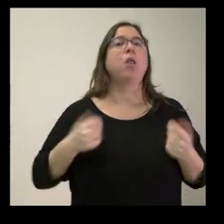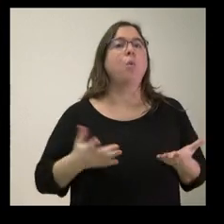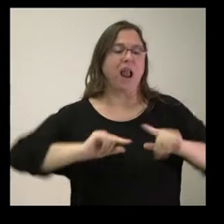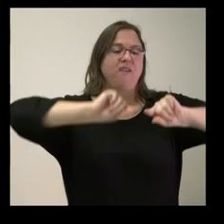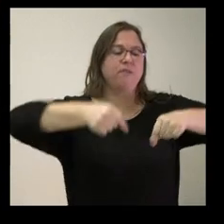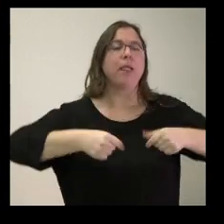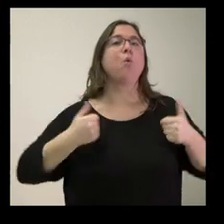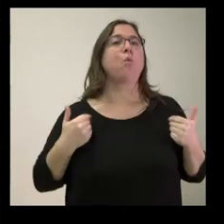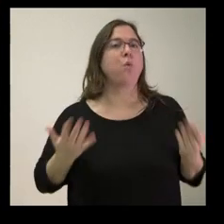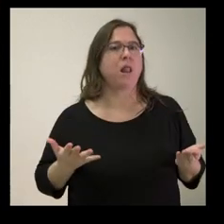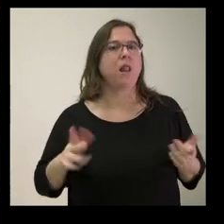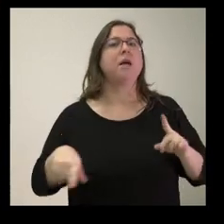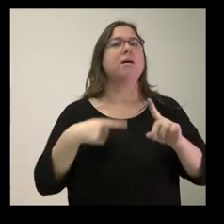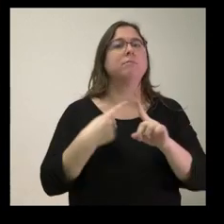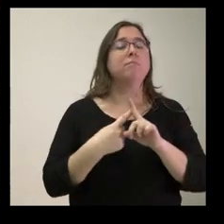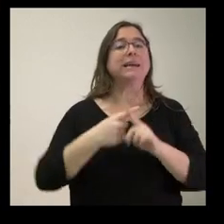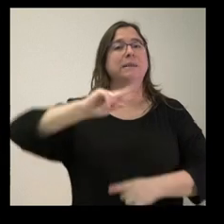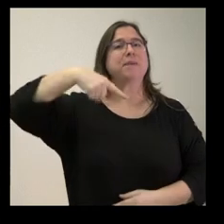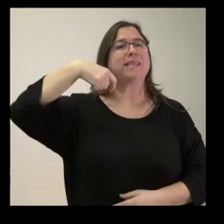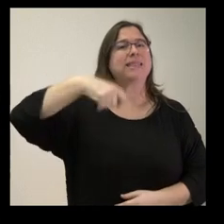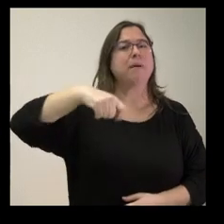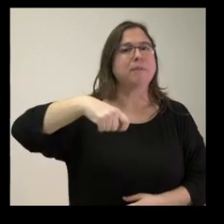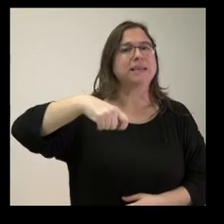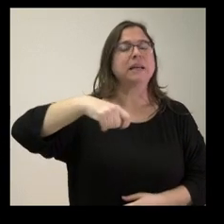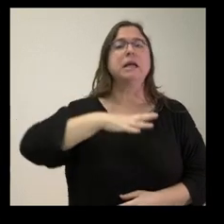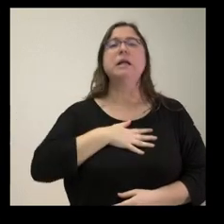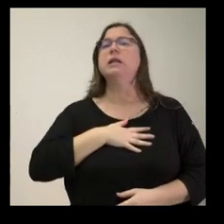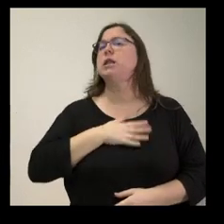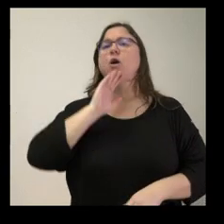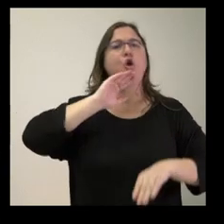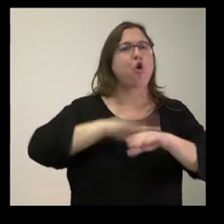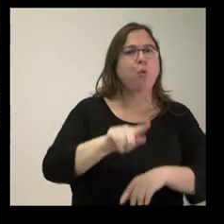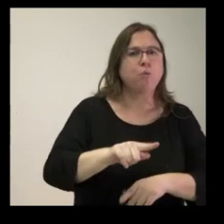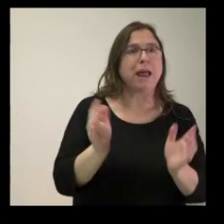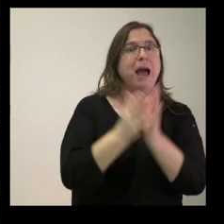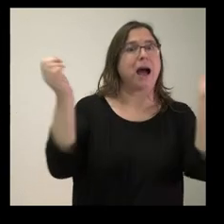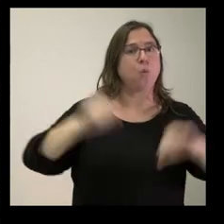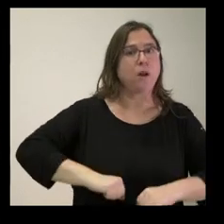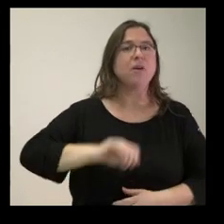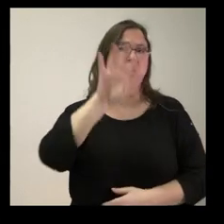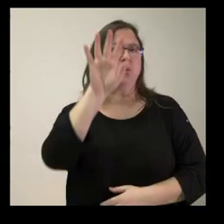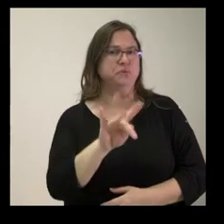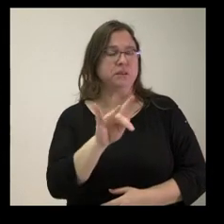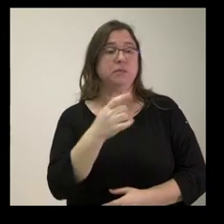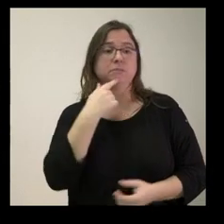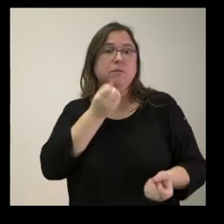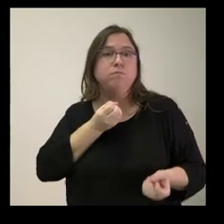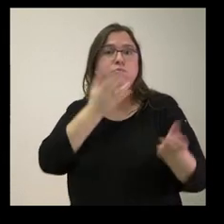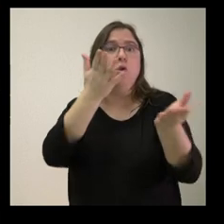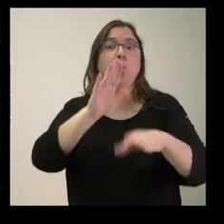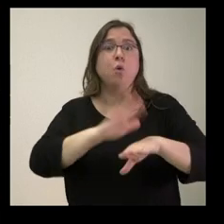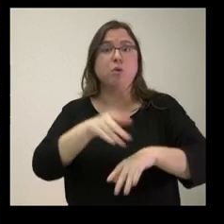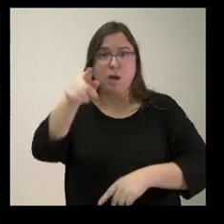Y si García Gallardo no respetó lo acordado y si lo hizo con ese anuncio, ¿por qué usted,